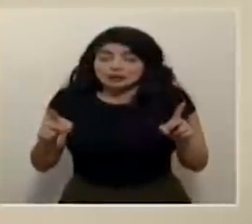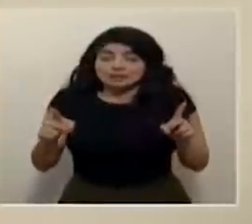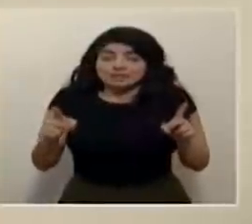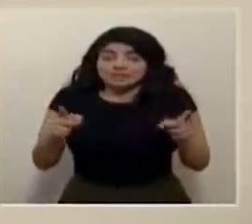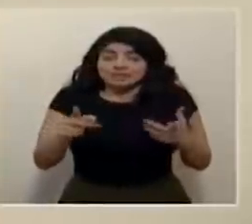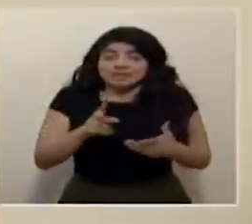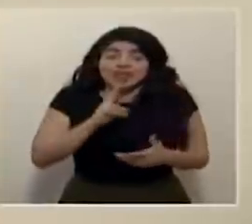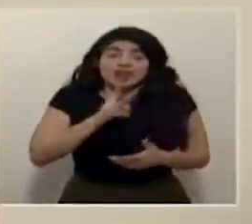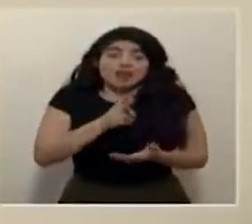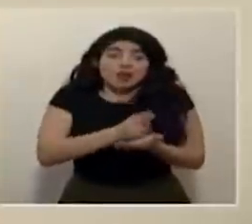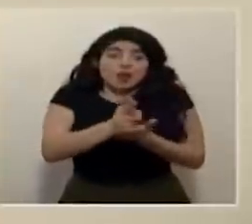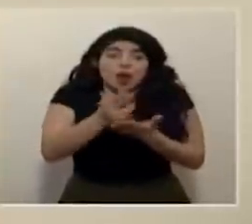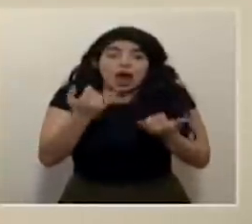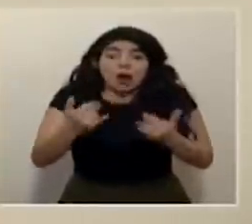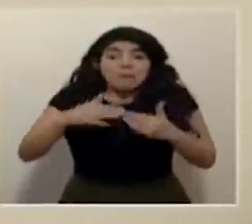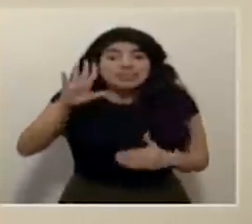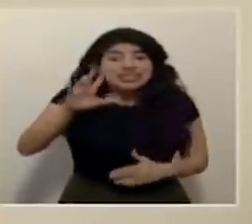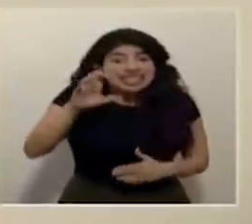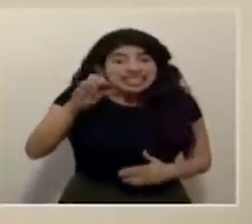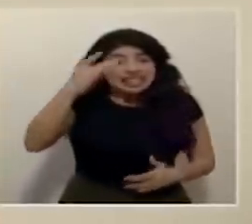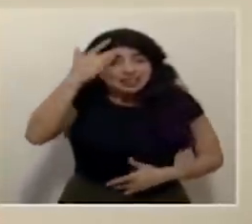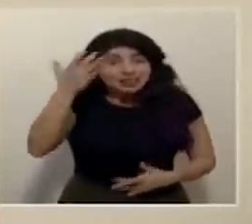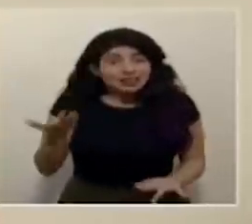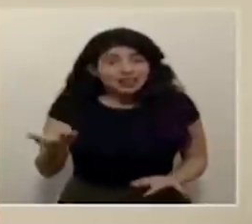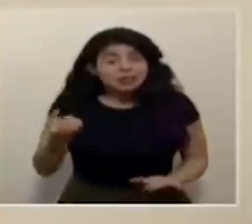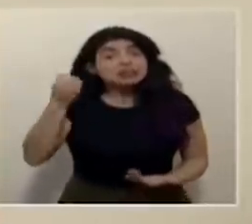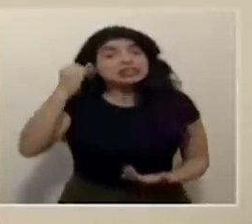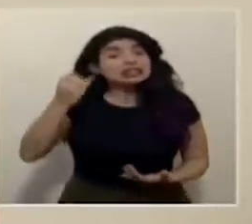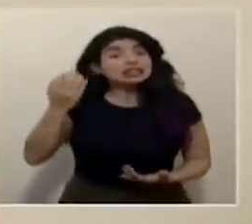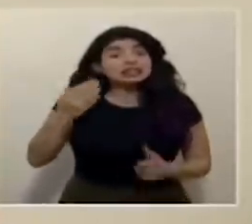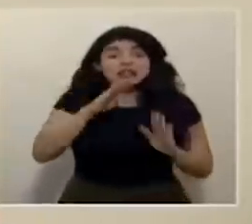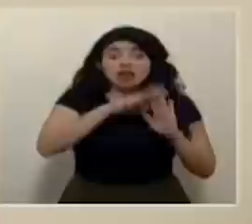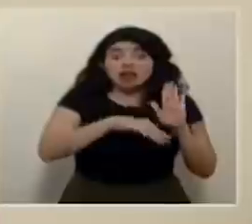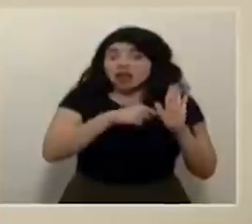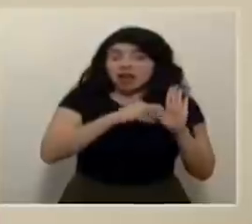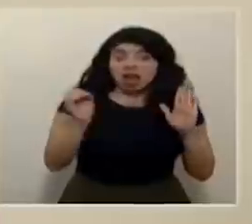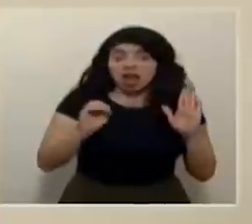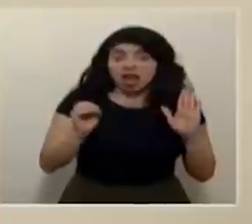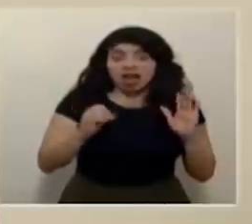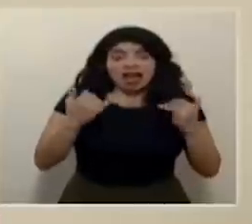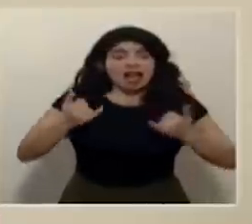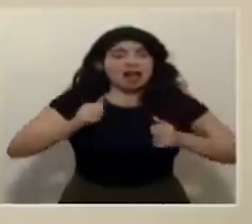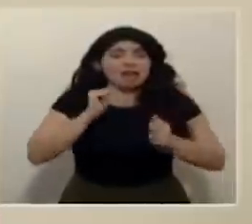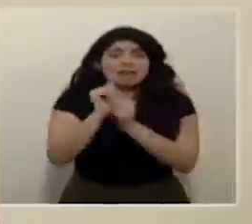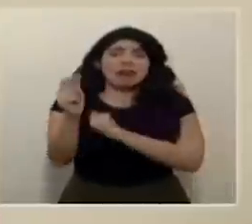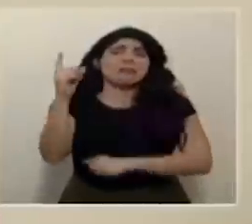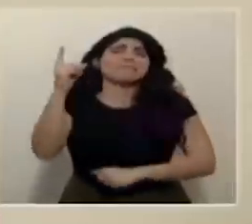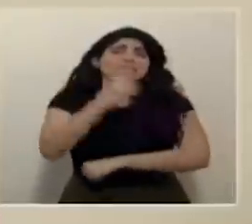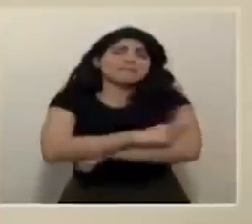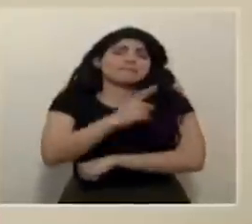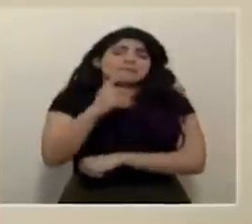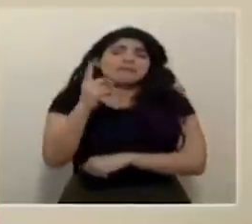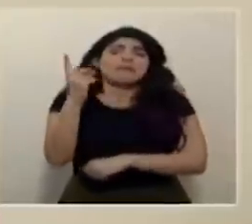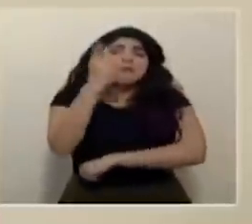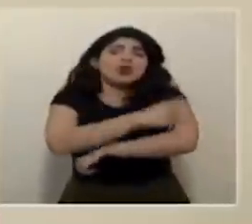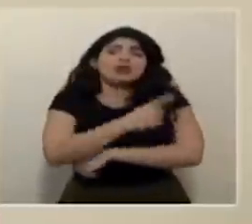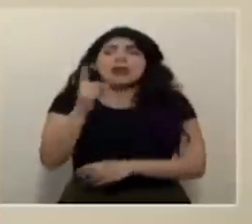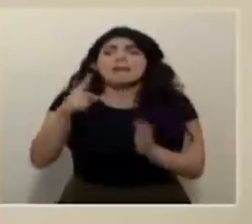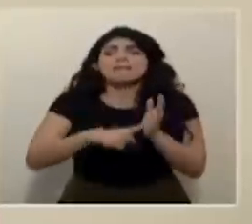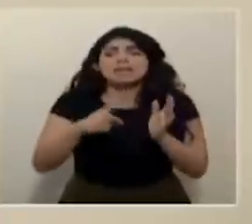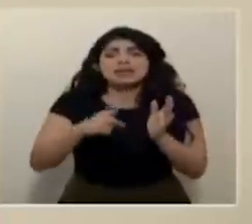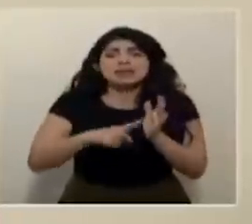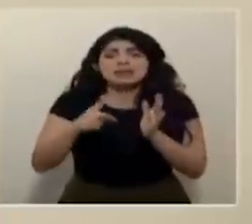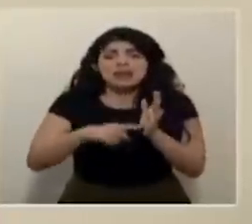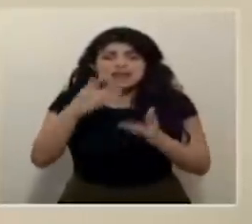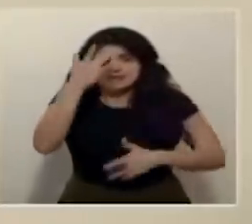lo cierto es que estamos teniendo más de 500 casos y que si no hubiéramos tomado las medidas que hemos tomado ya estaríamos por encima de mil casos diarios detectados porque